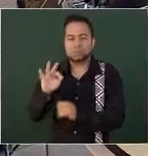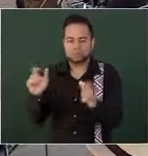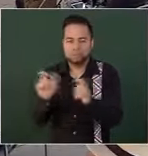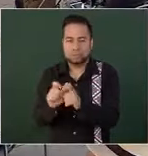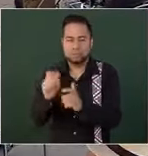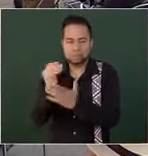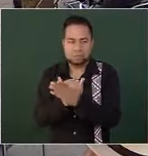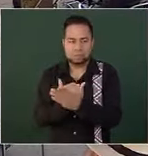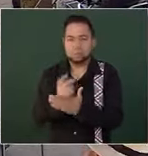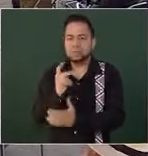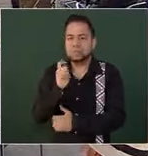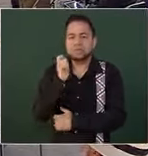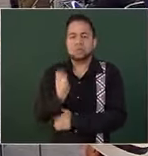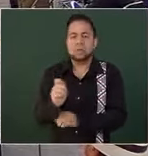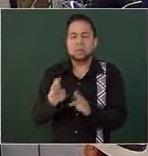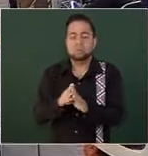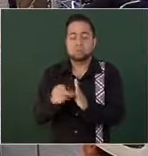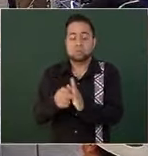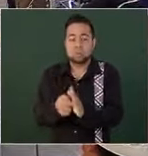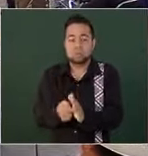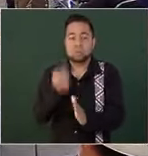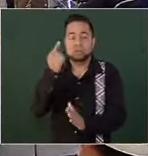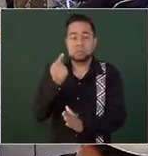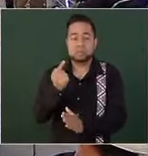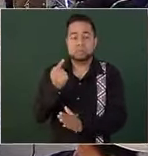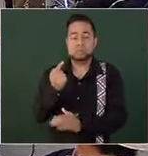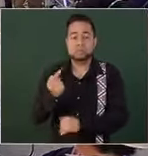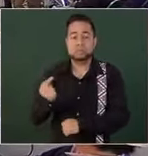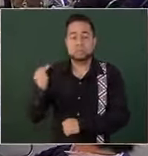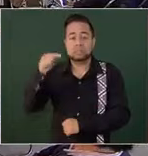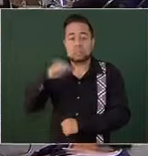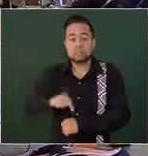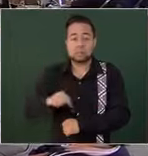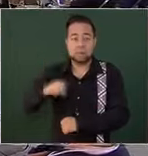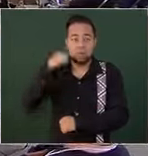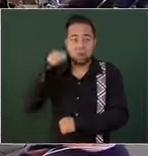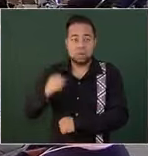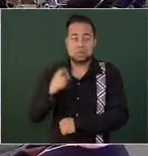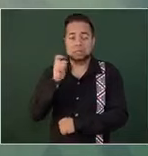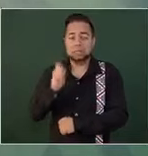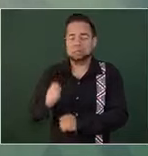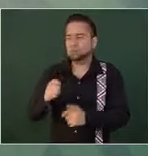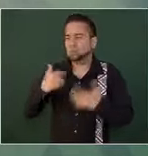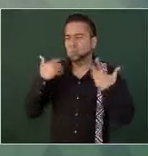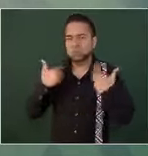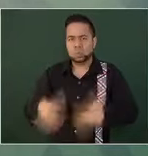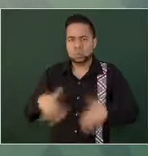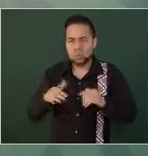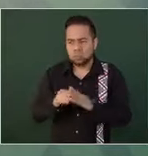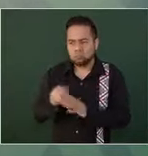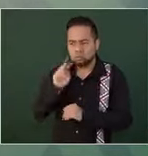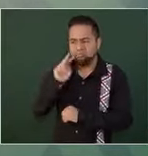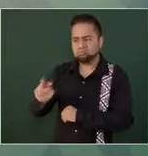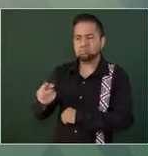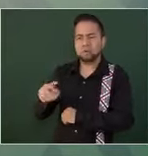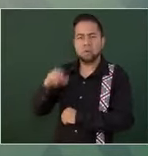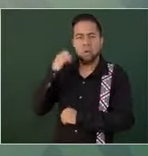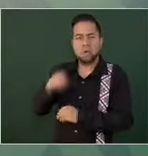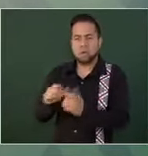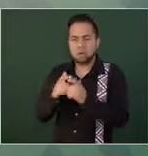significa que por primera vez en la historia, Oaxaca es referente de crecimiento,